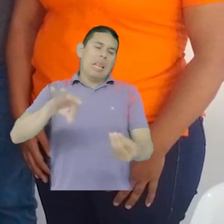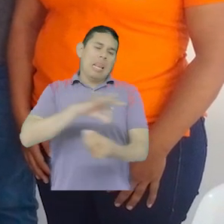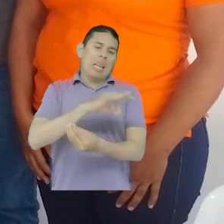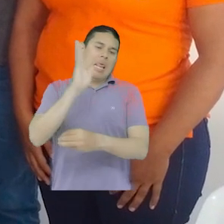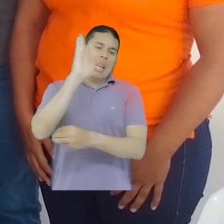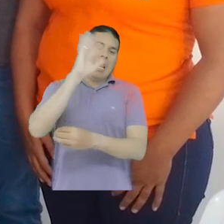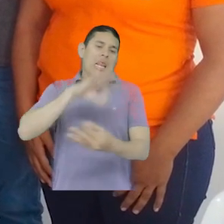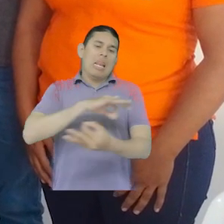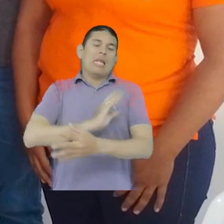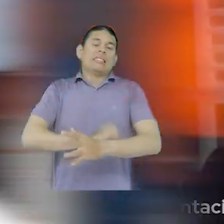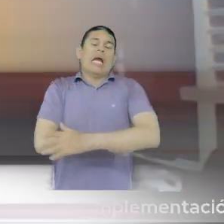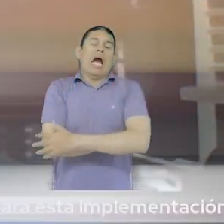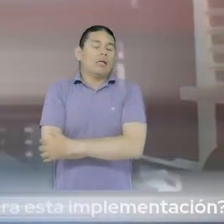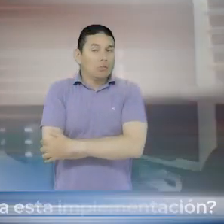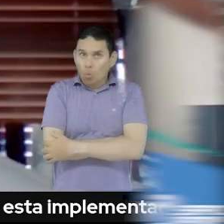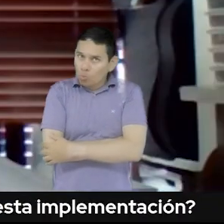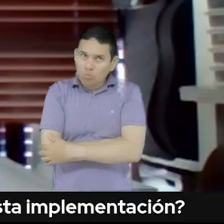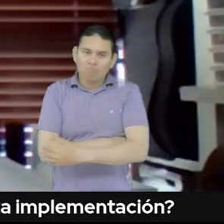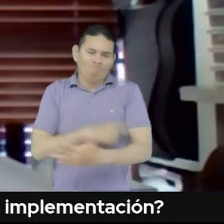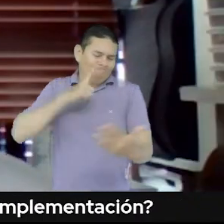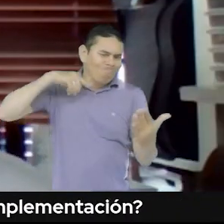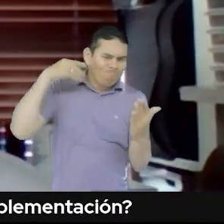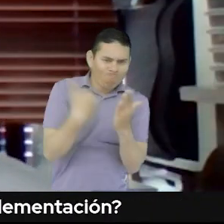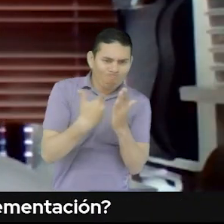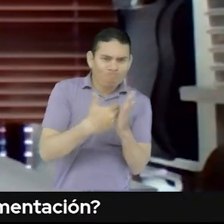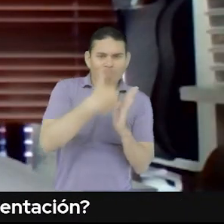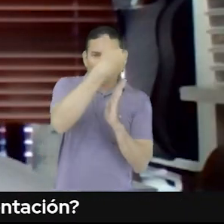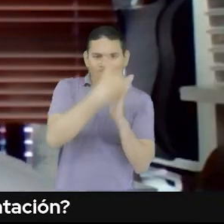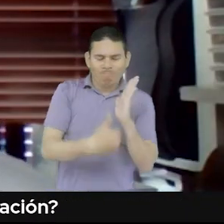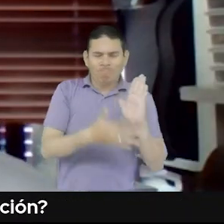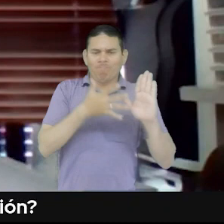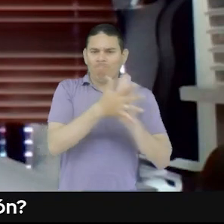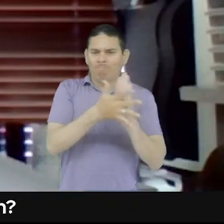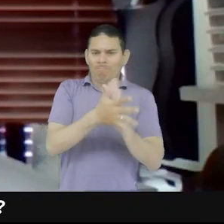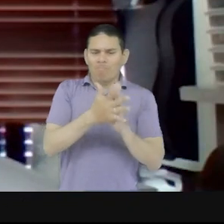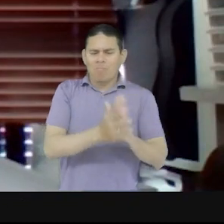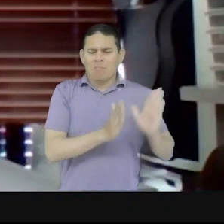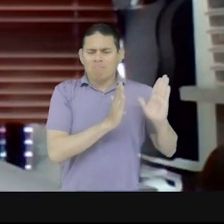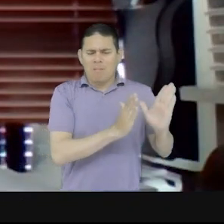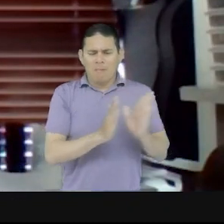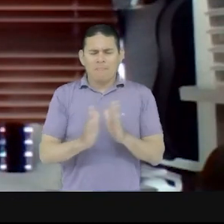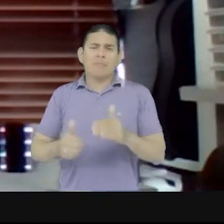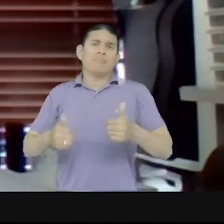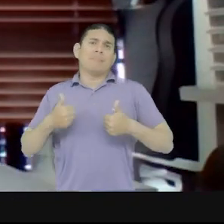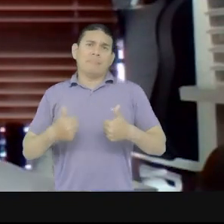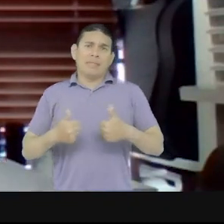que de verdad se pueda establecer algo mucho más completo, un beneficio de la población con discapacidad.